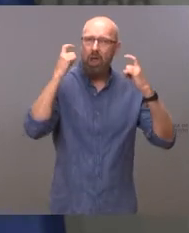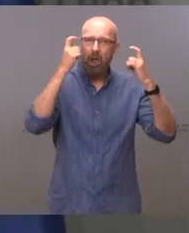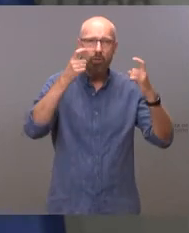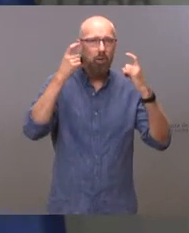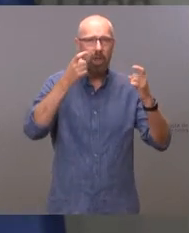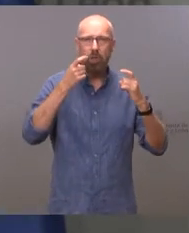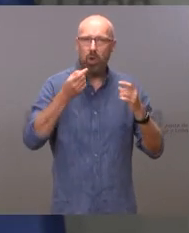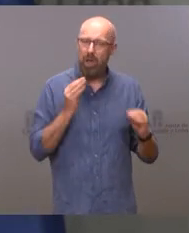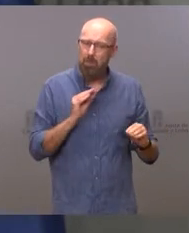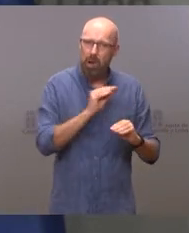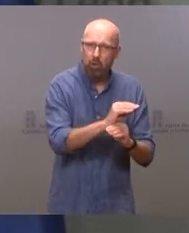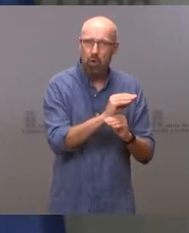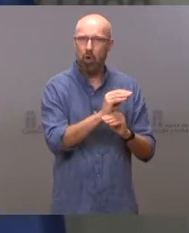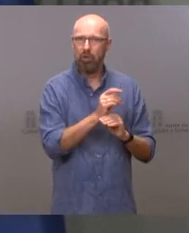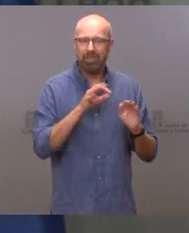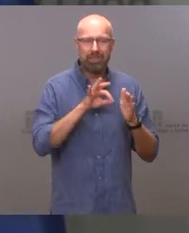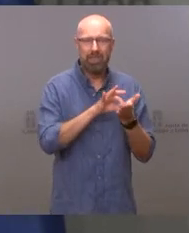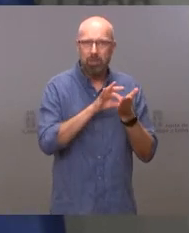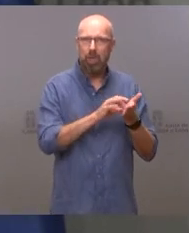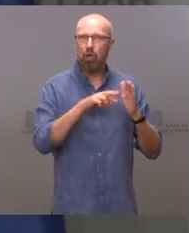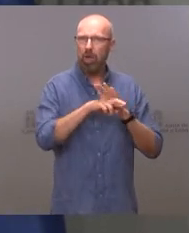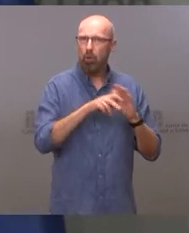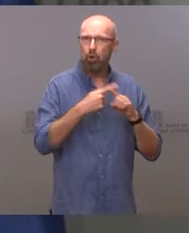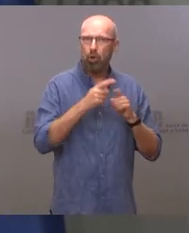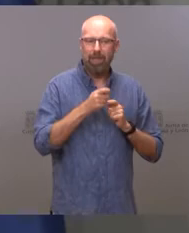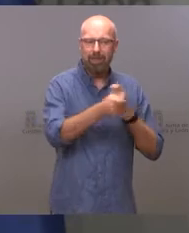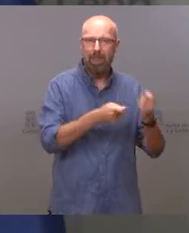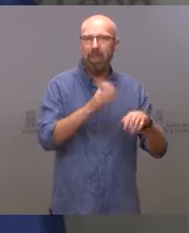inversión y dotación para nuestra atención primaria.